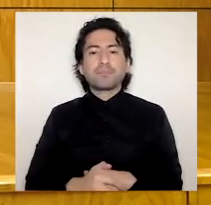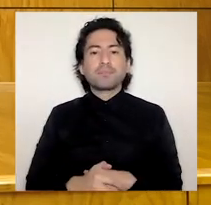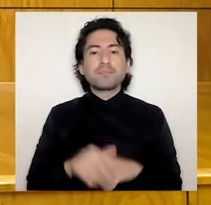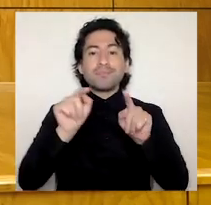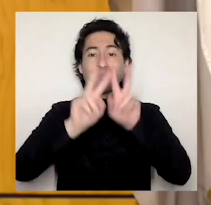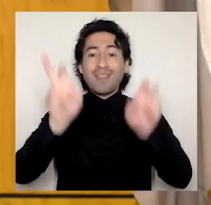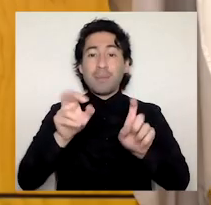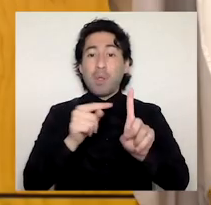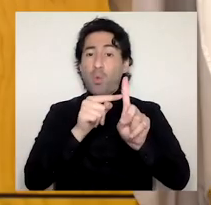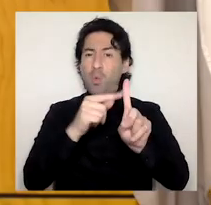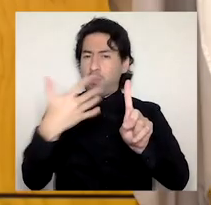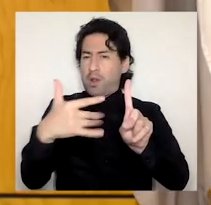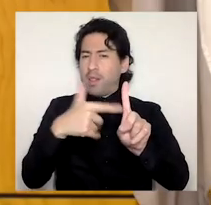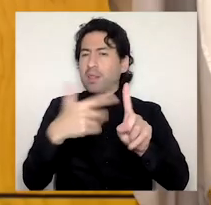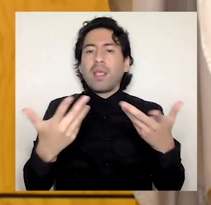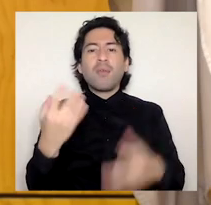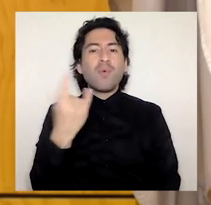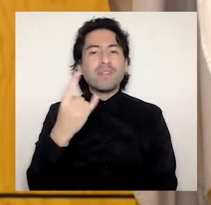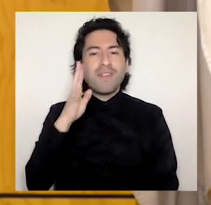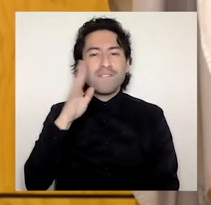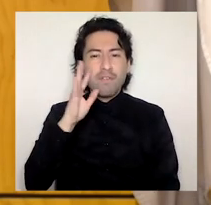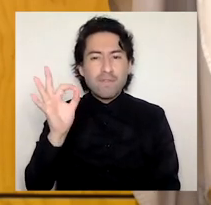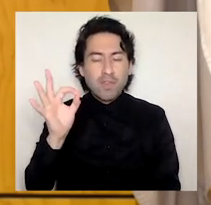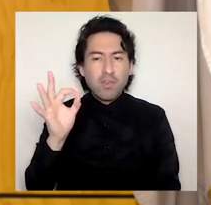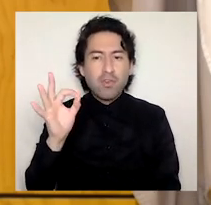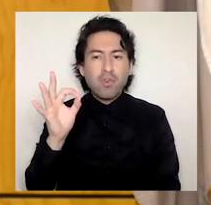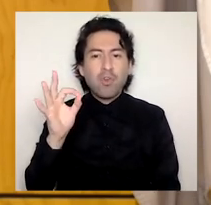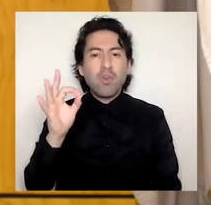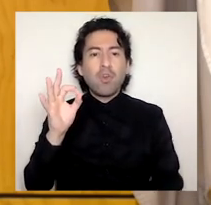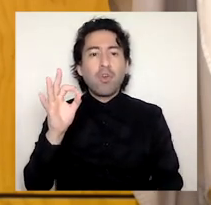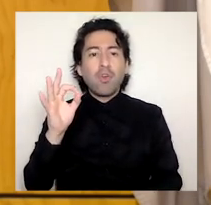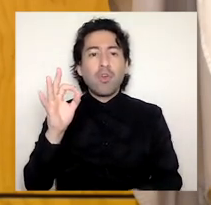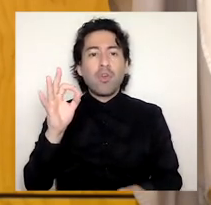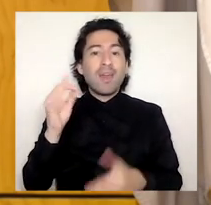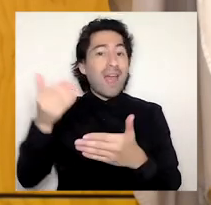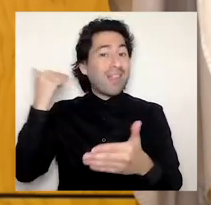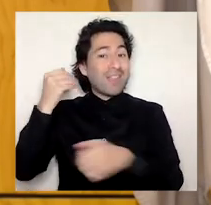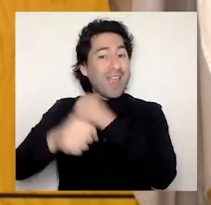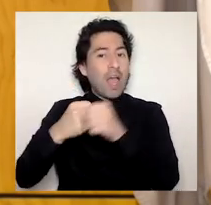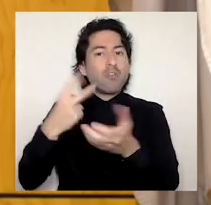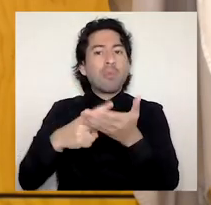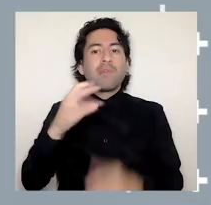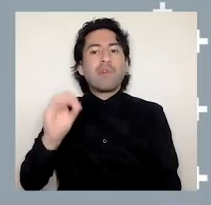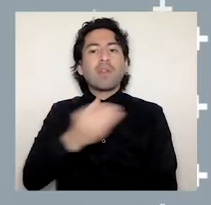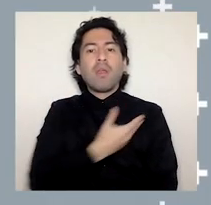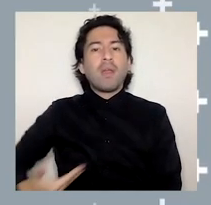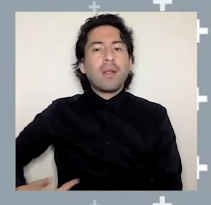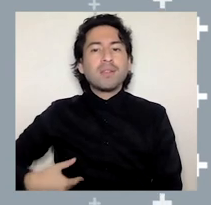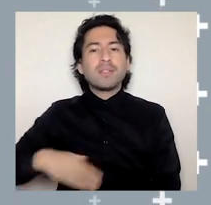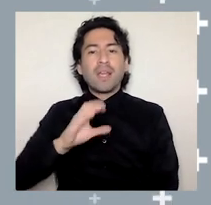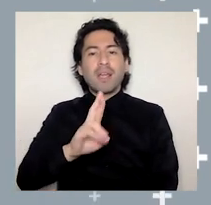relevantes es que la Universidad del Bío-Bío ocupó durante el año 2020 la presidencia del CRUCH Bío-Bío-Nuble.